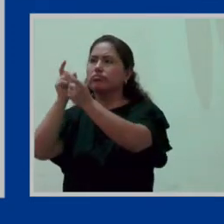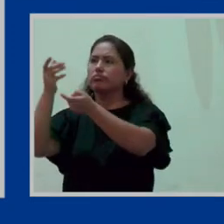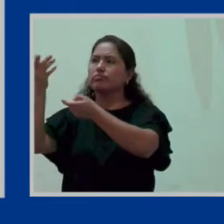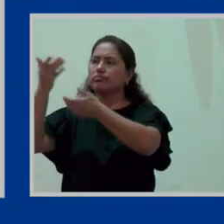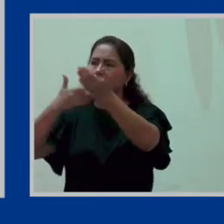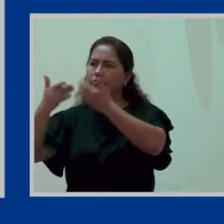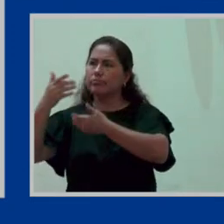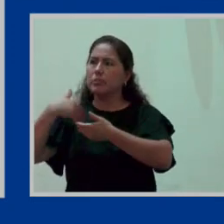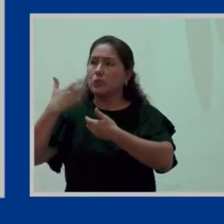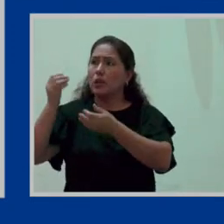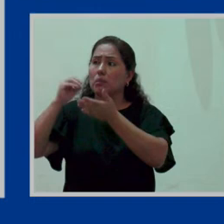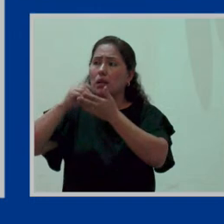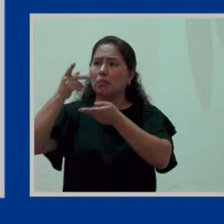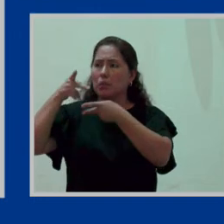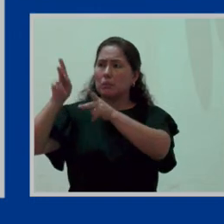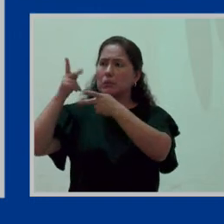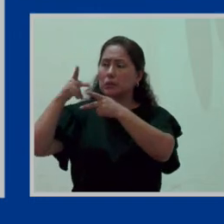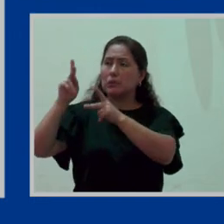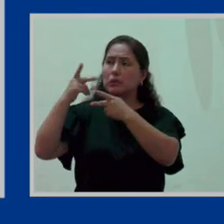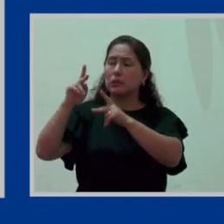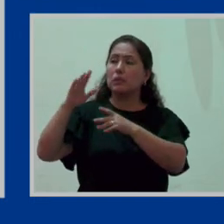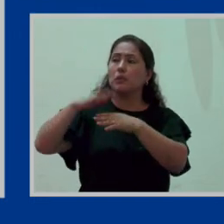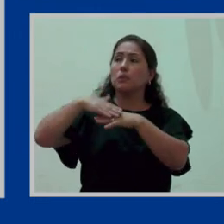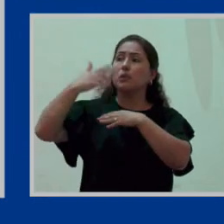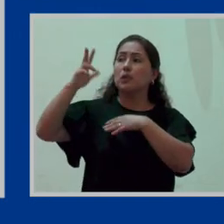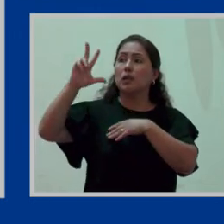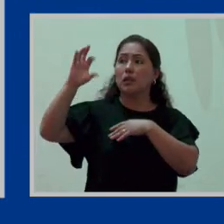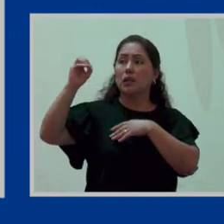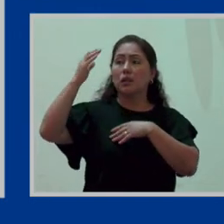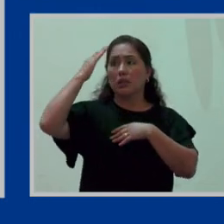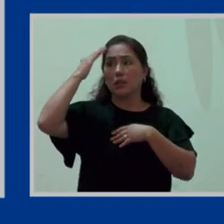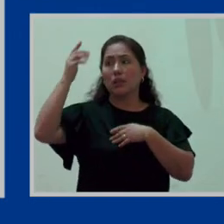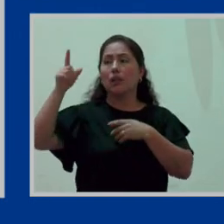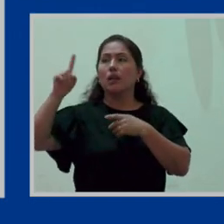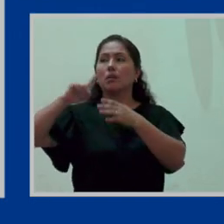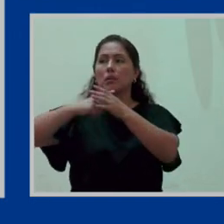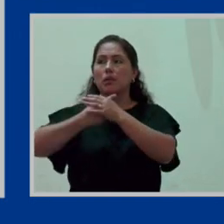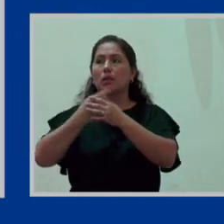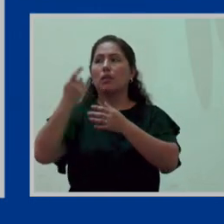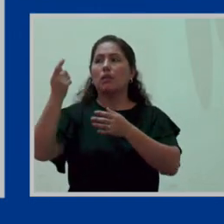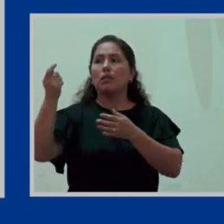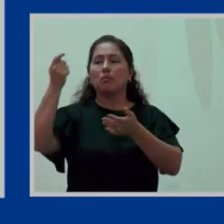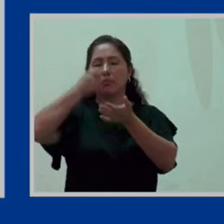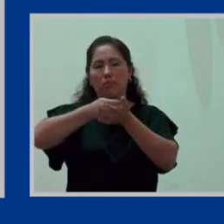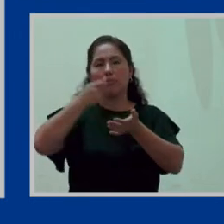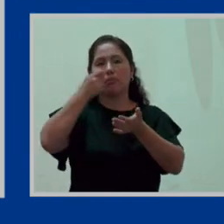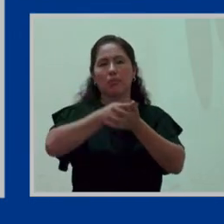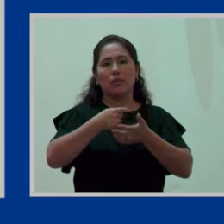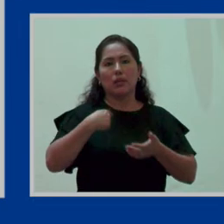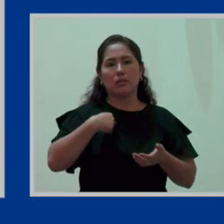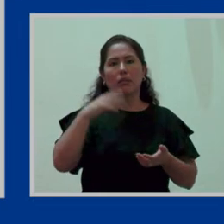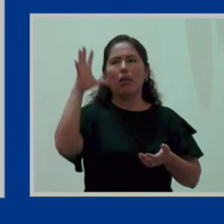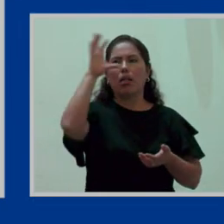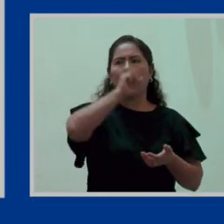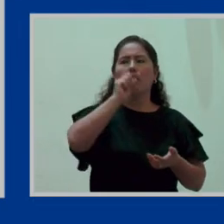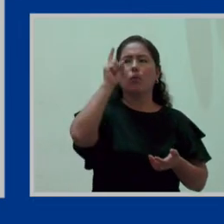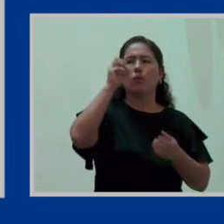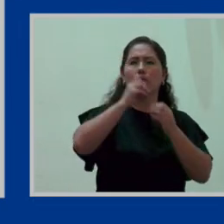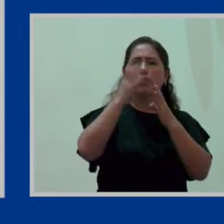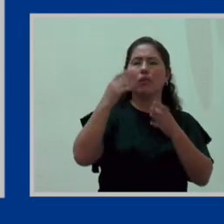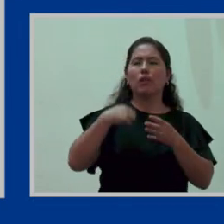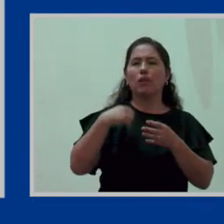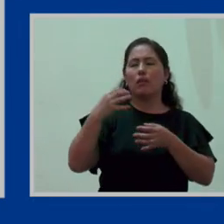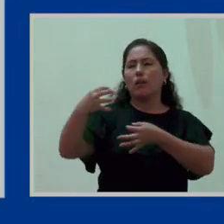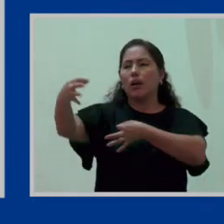caso, esos días de exceso, luego de los treinta, sí van a empezar a ser compensables, ¿no? Entonces, yo me ausento un día, lo